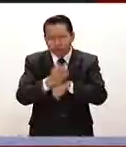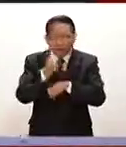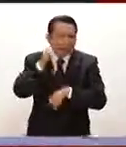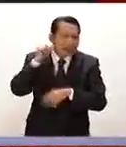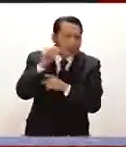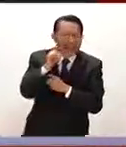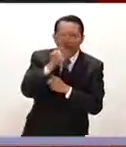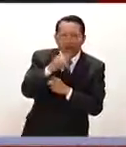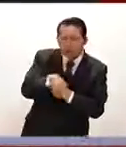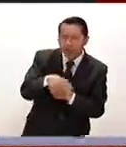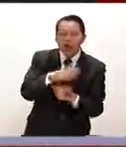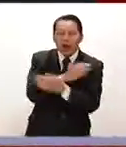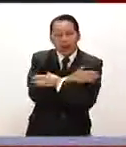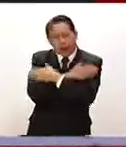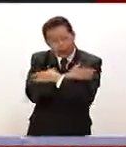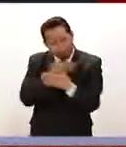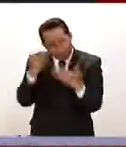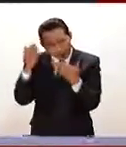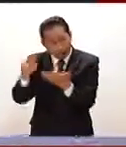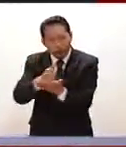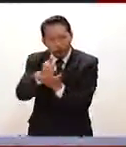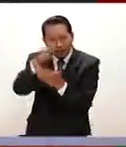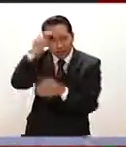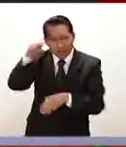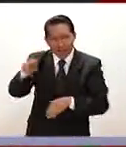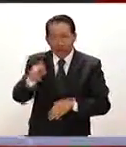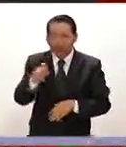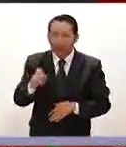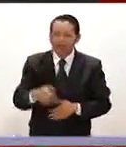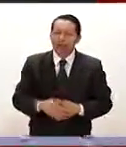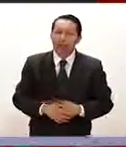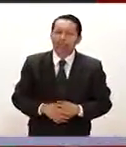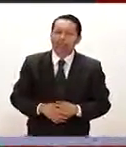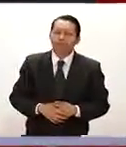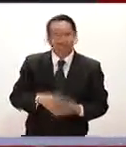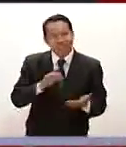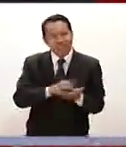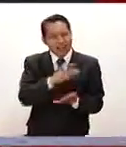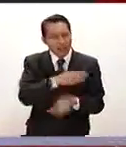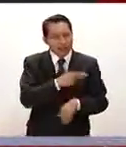de la señora Clinton. Un abrazo desde la Ciudad de México, Pepe. Gracias, buenos días a ambos.